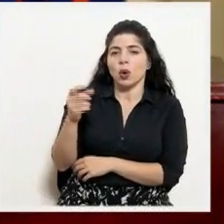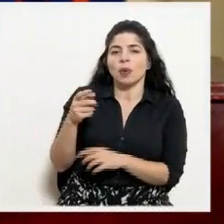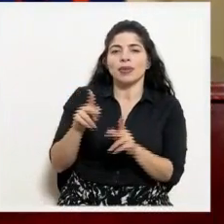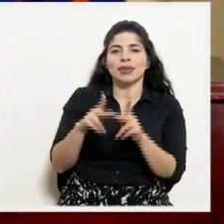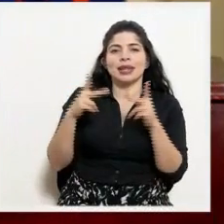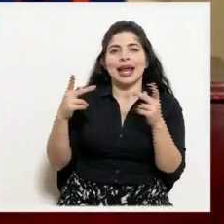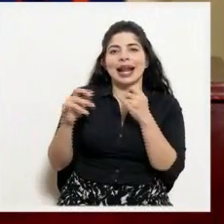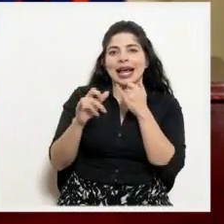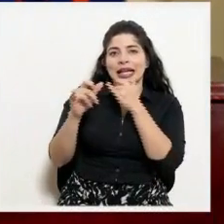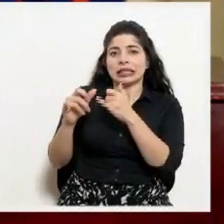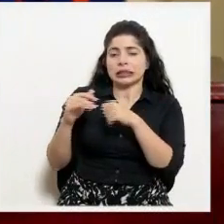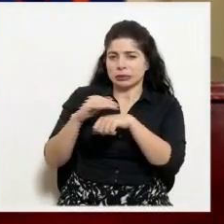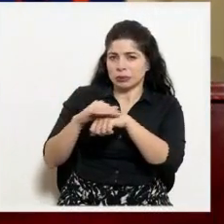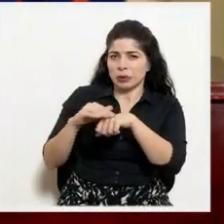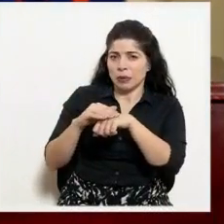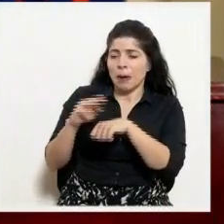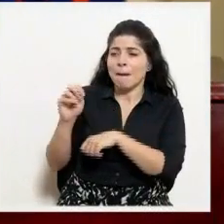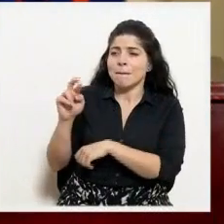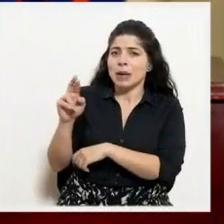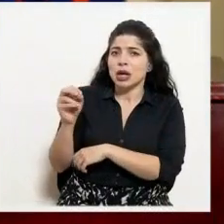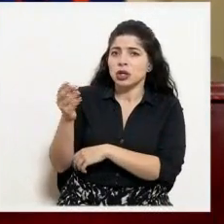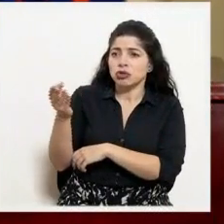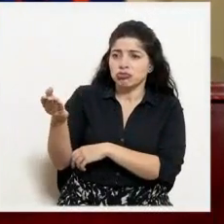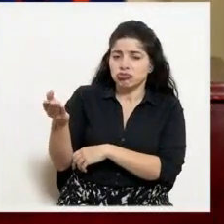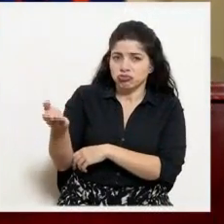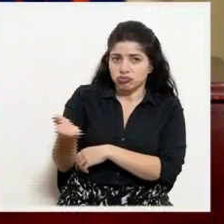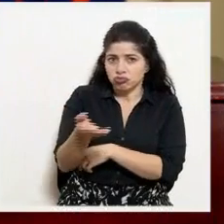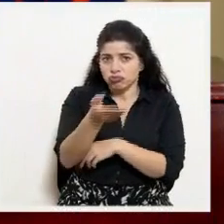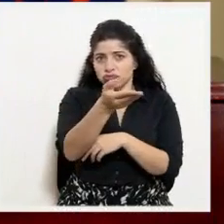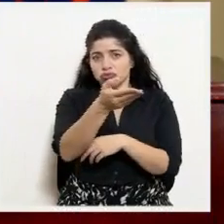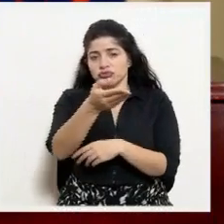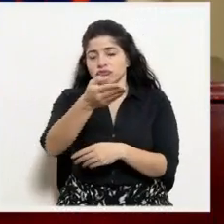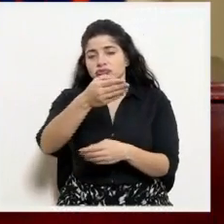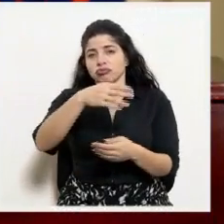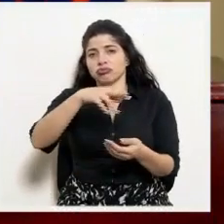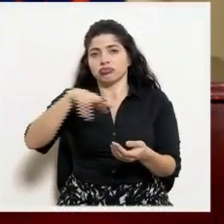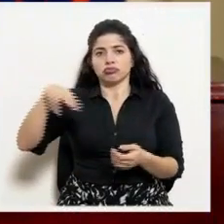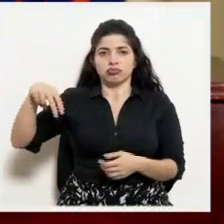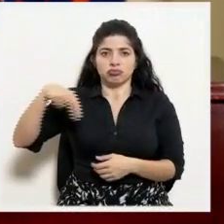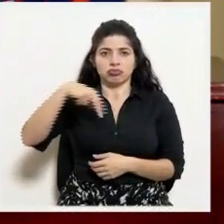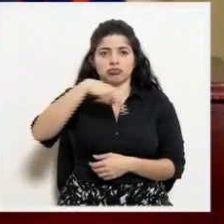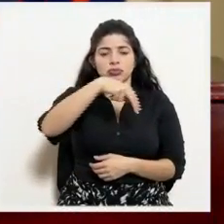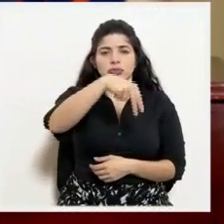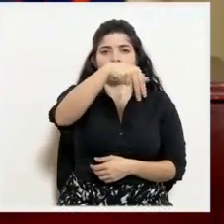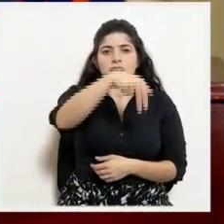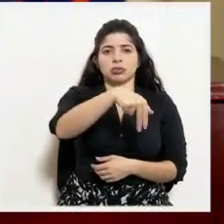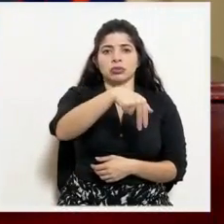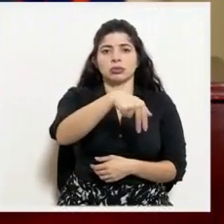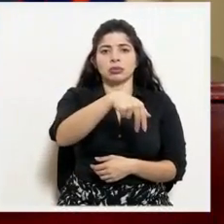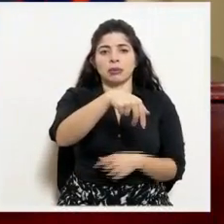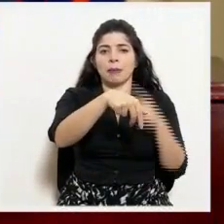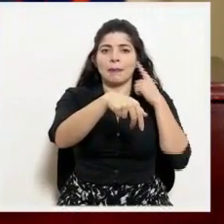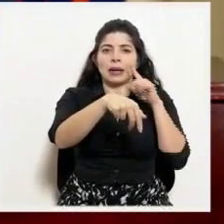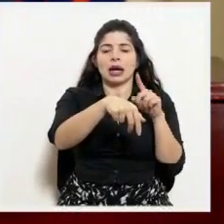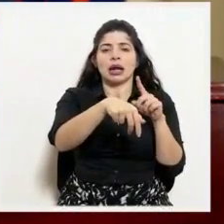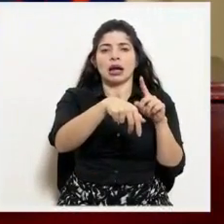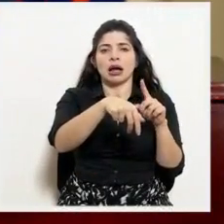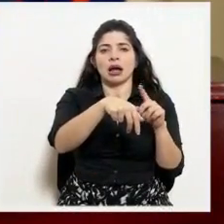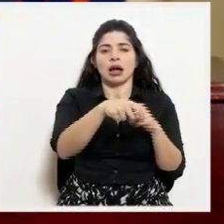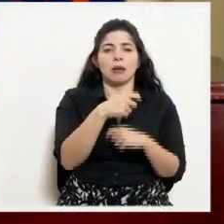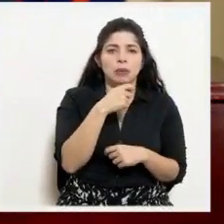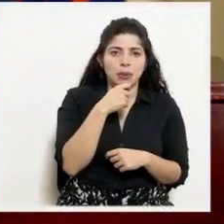Diario Extra. Por favor, Mario, pasar al espacio para hacer